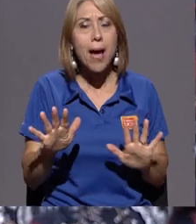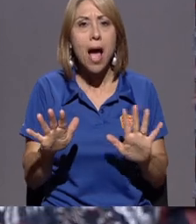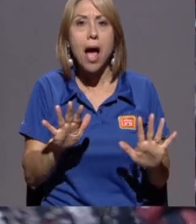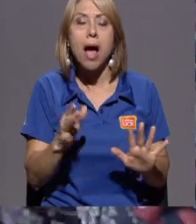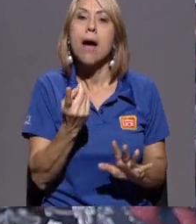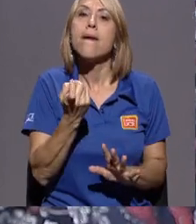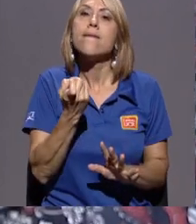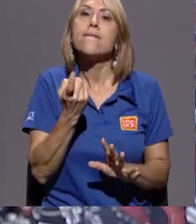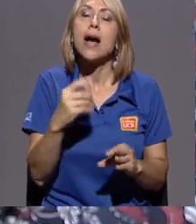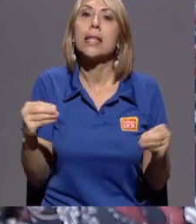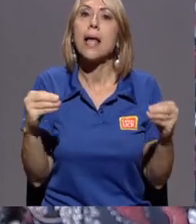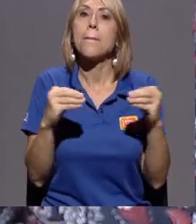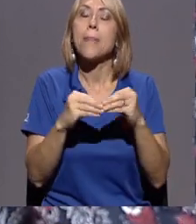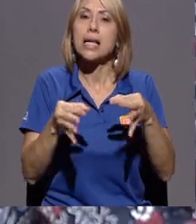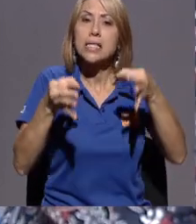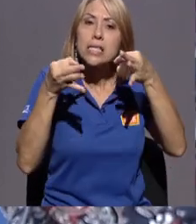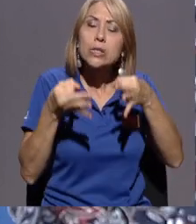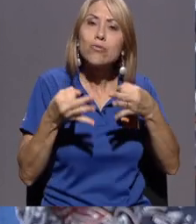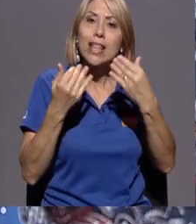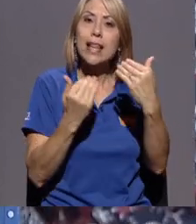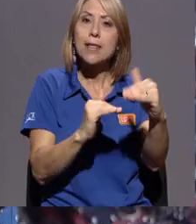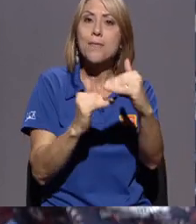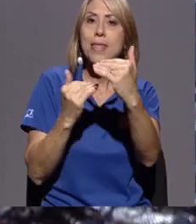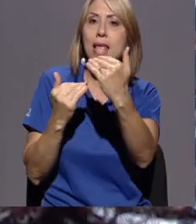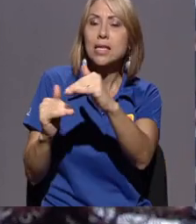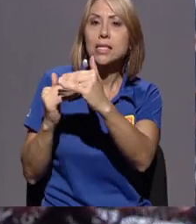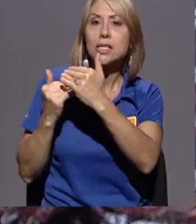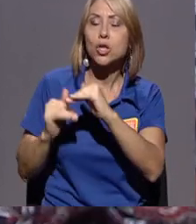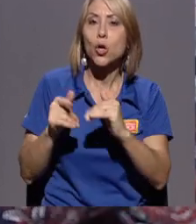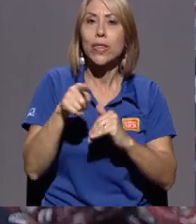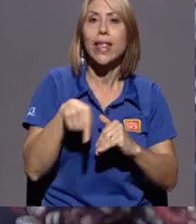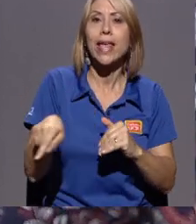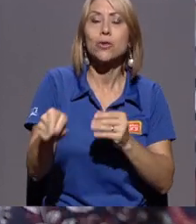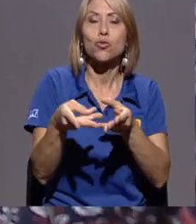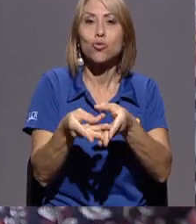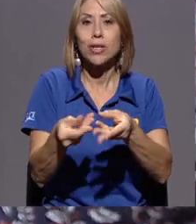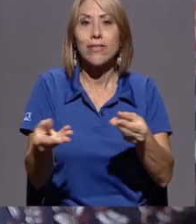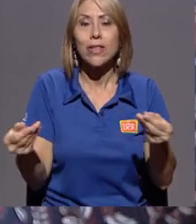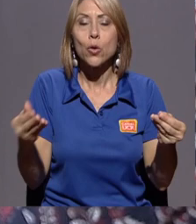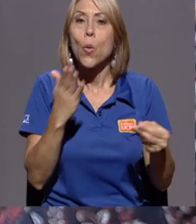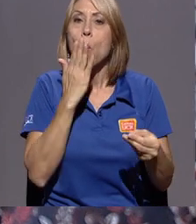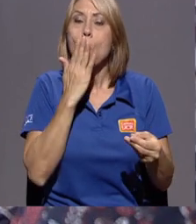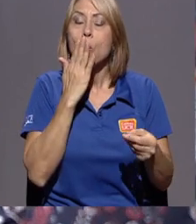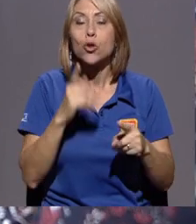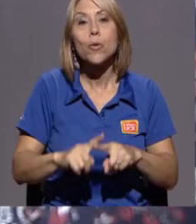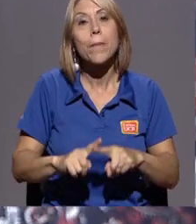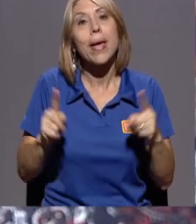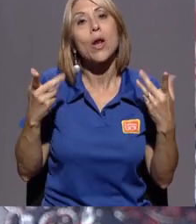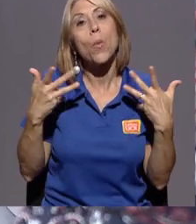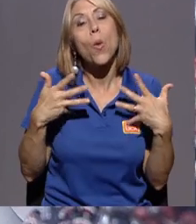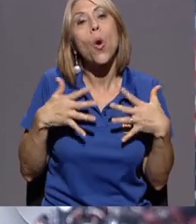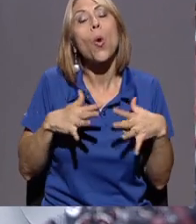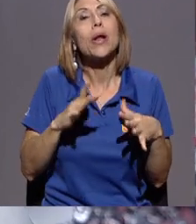de que falta una mejor delimitación de esos territorios, pero por lo menos es una